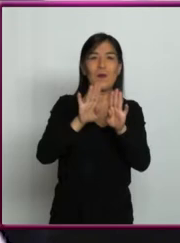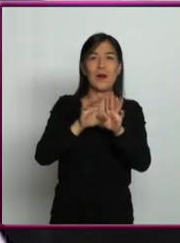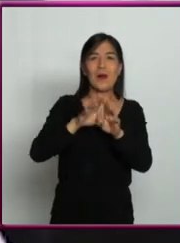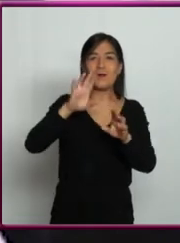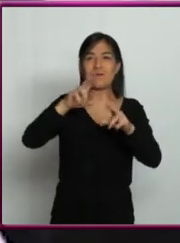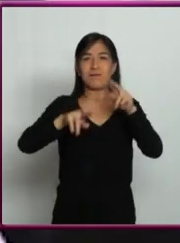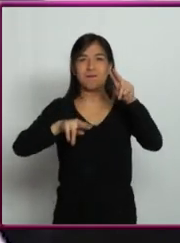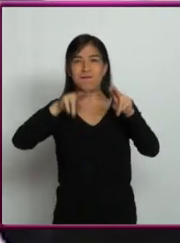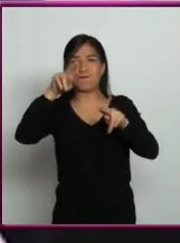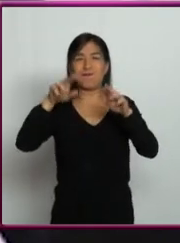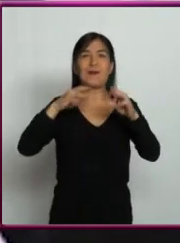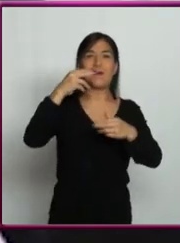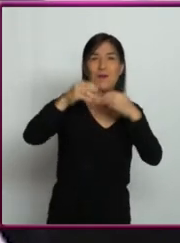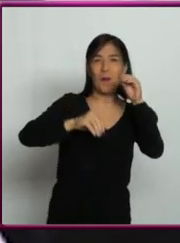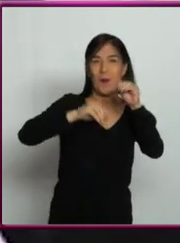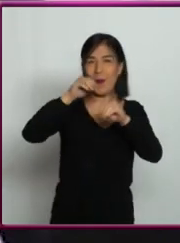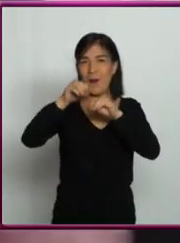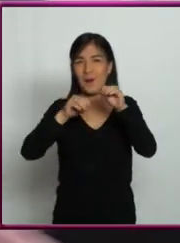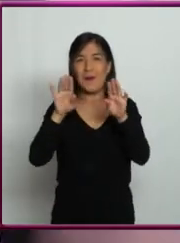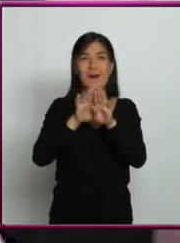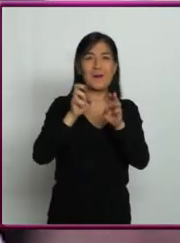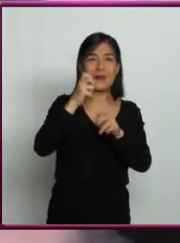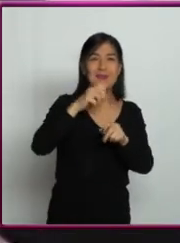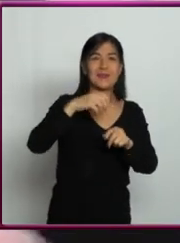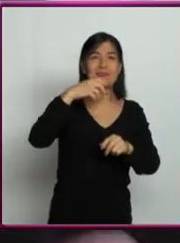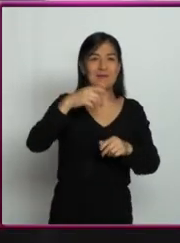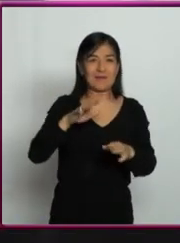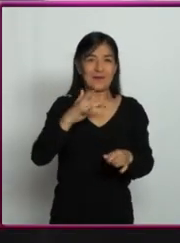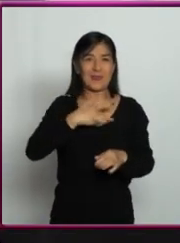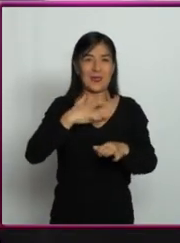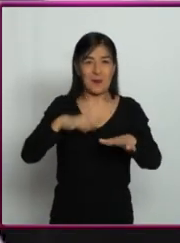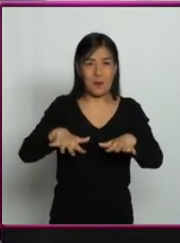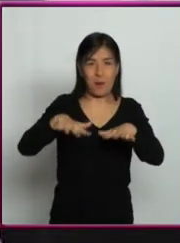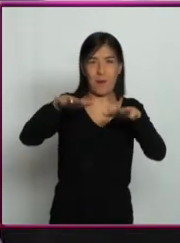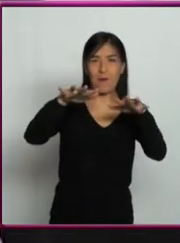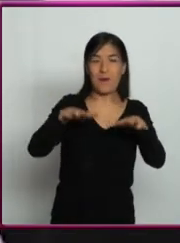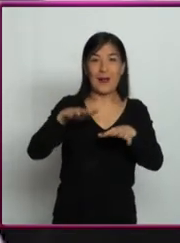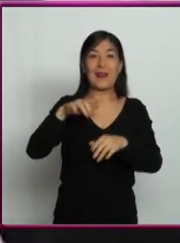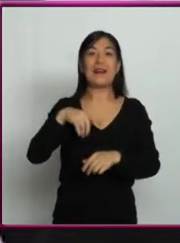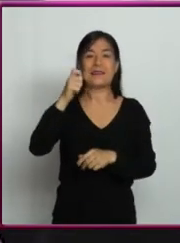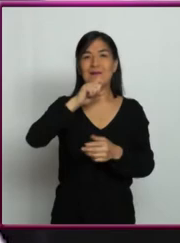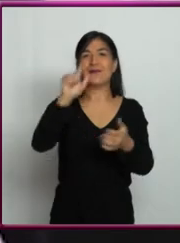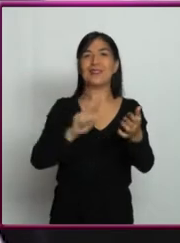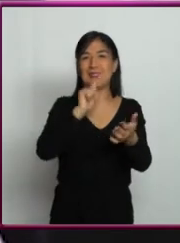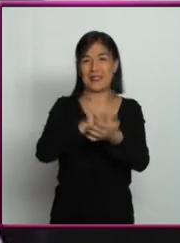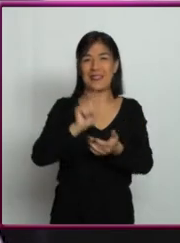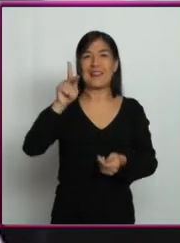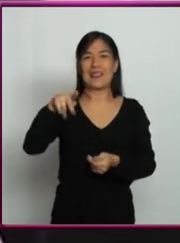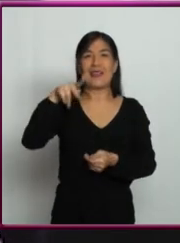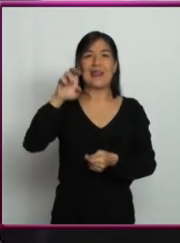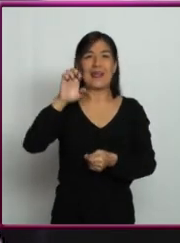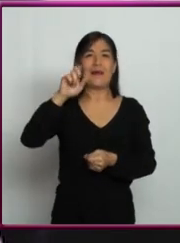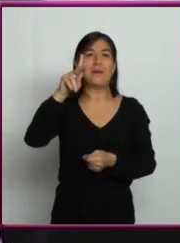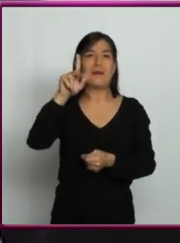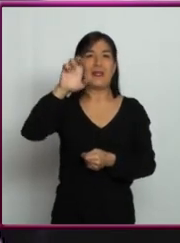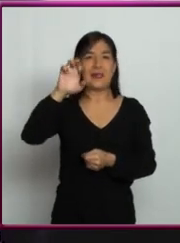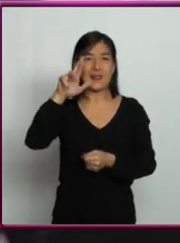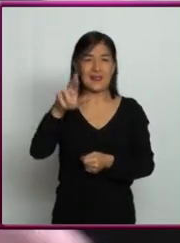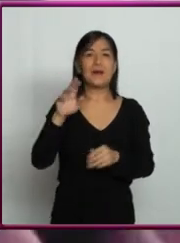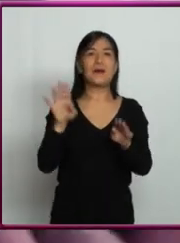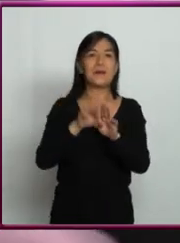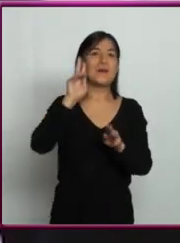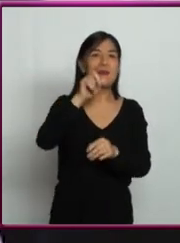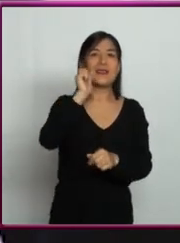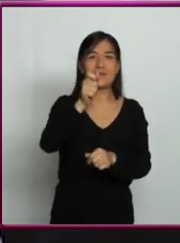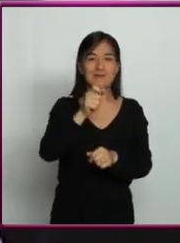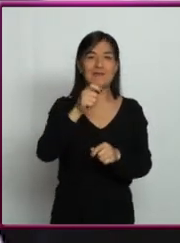del movimiento, el campo gravitacional, y explicar las leyes de Kepler. Pero, básicamente, es esto. Y te permite